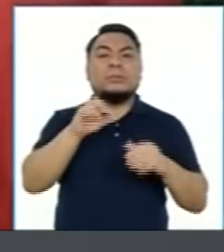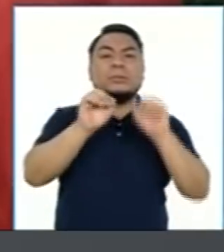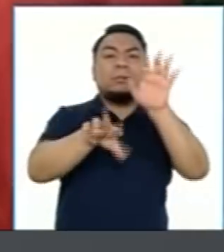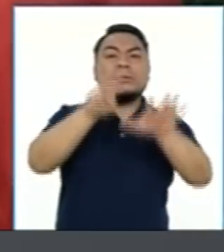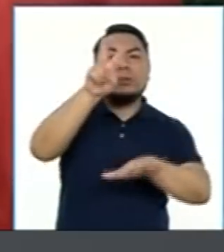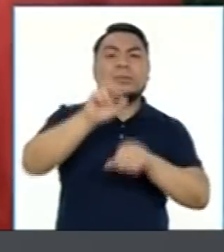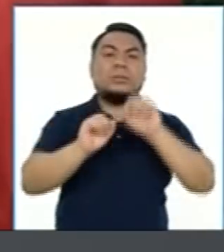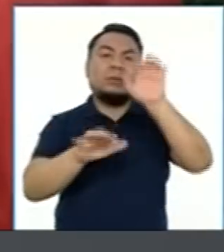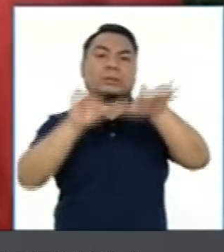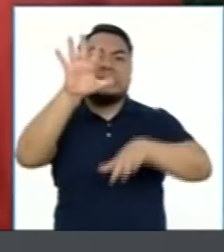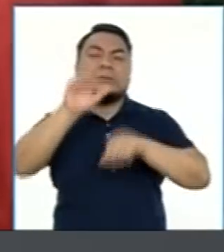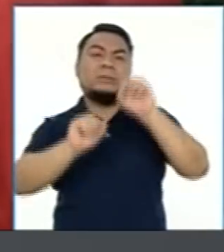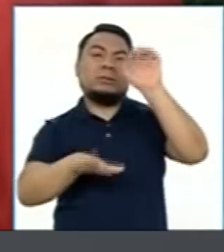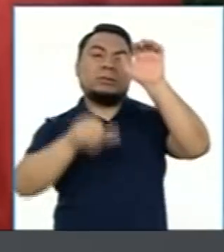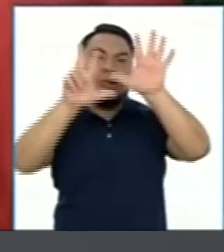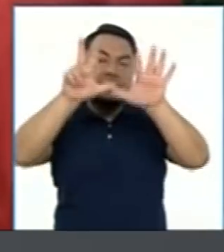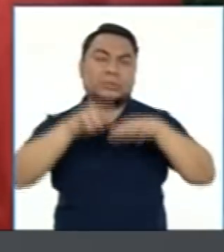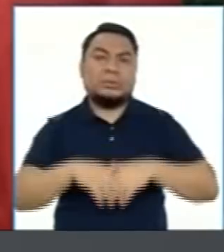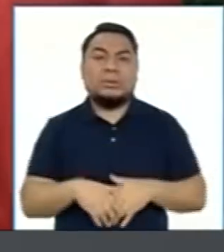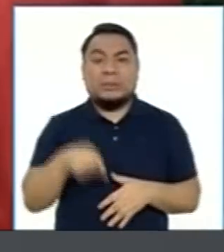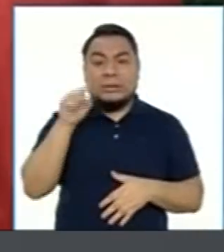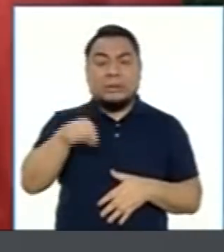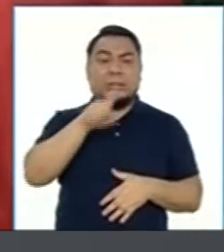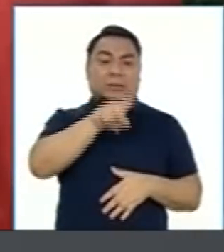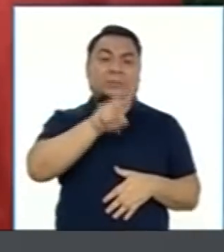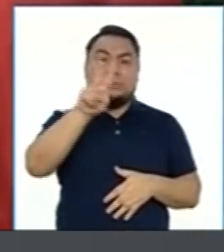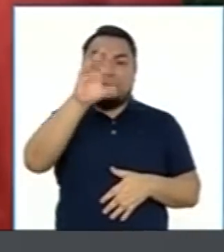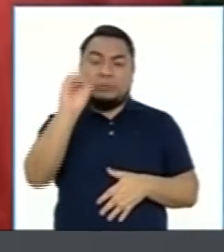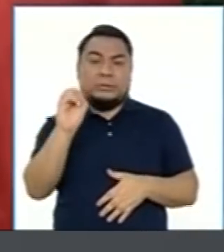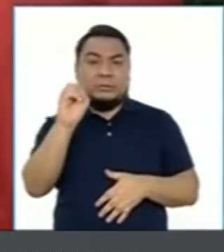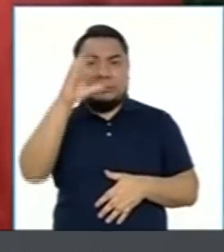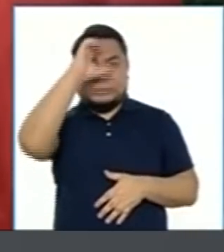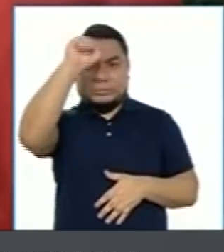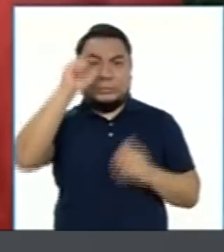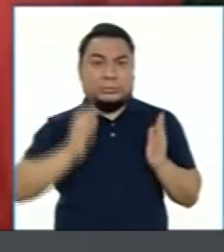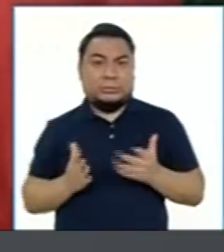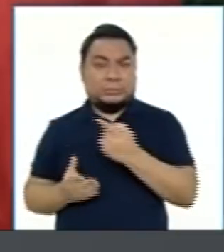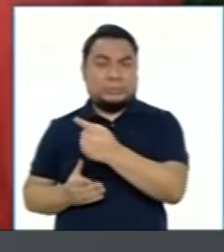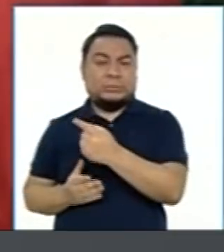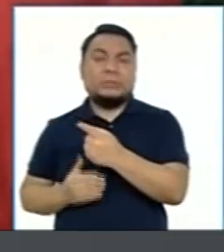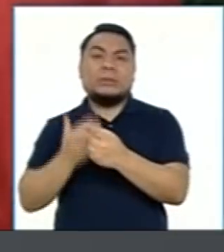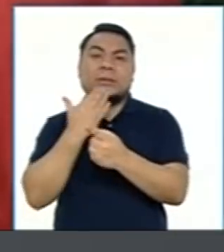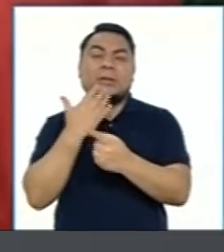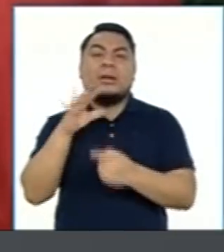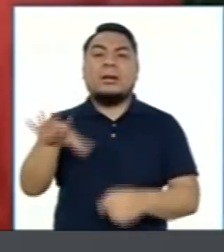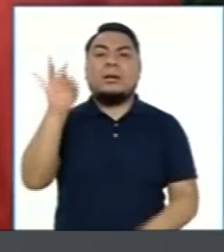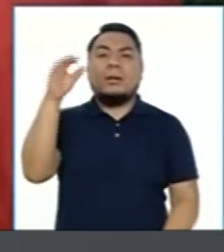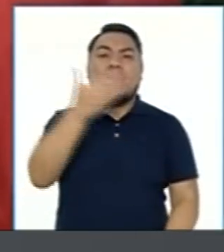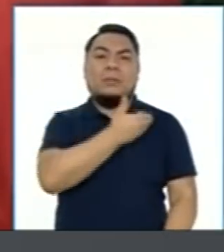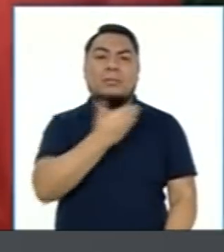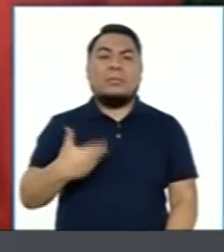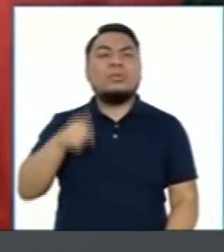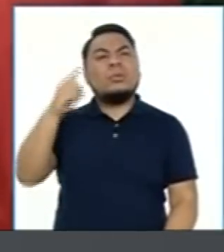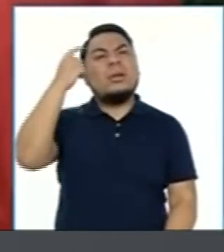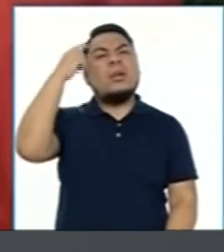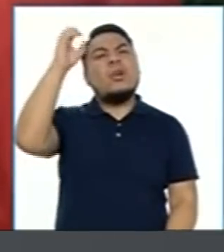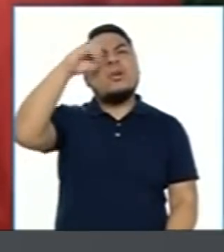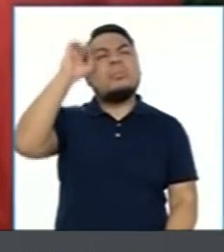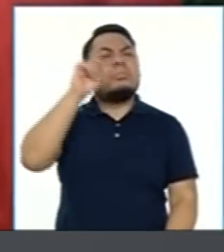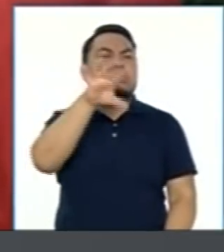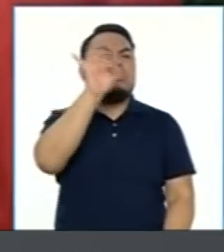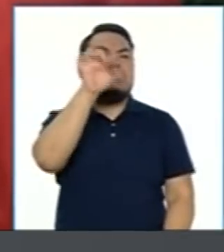12, 15, 18 de estos 120 embajadores los designa el presidente a su criterio.